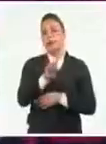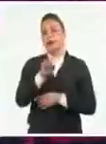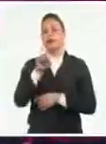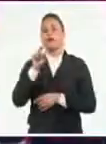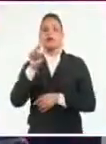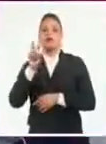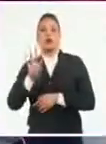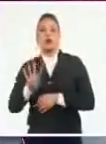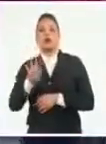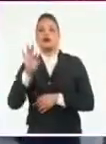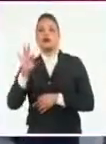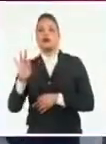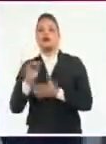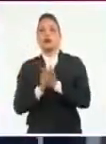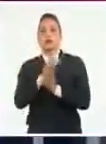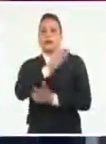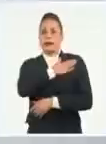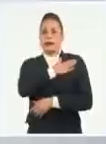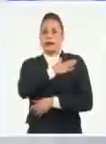y 8 de marzo.